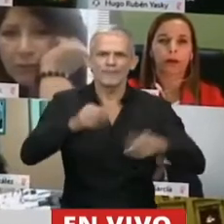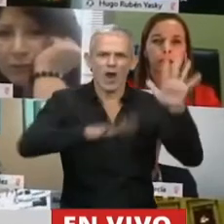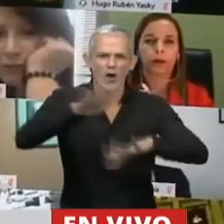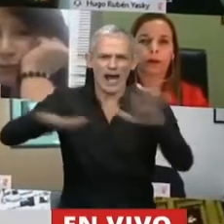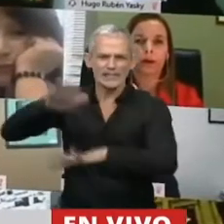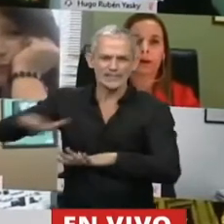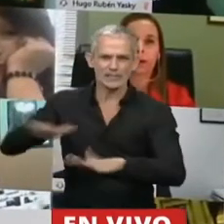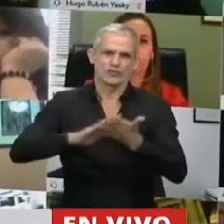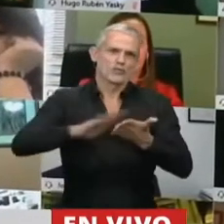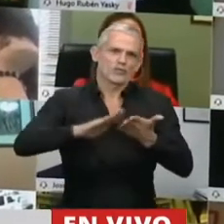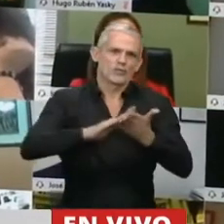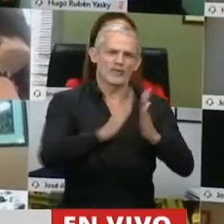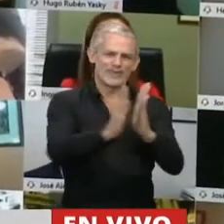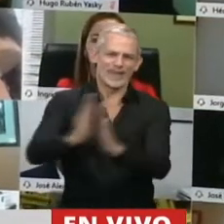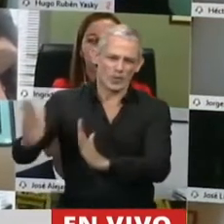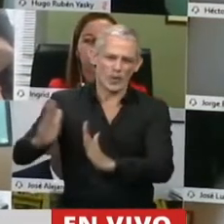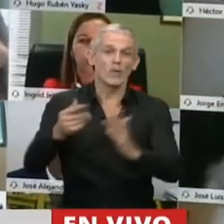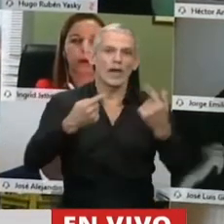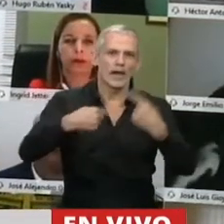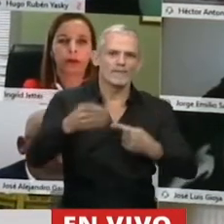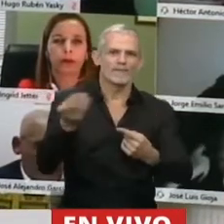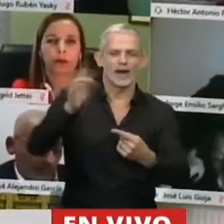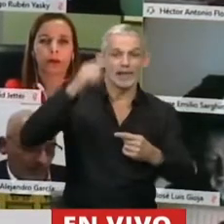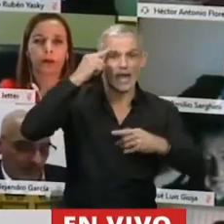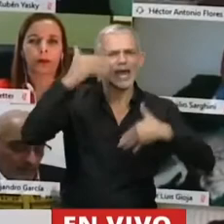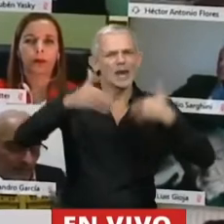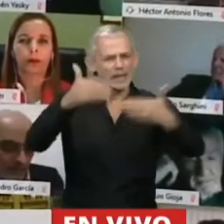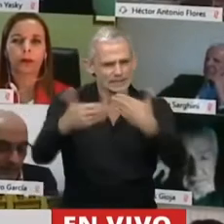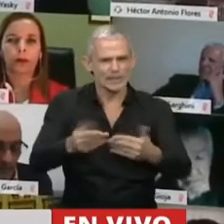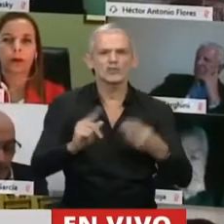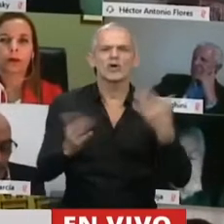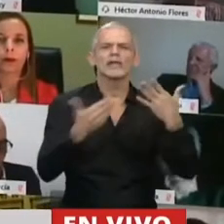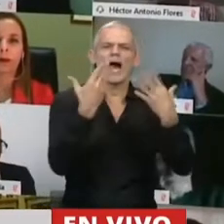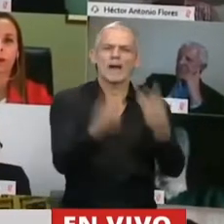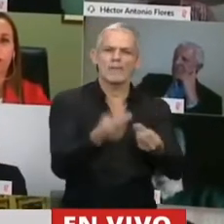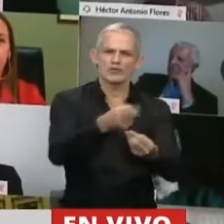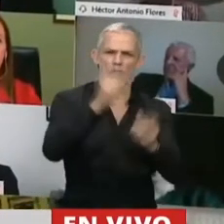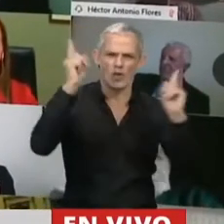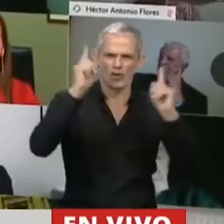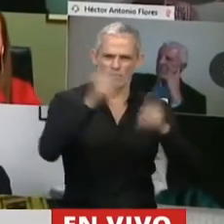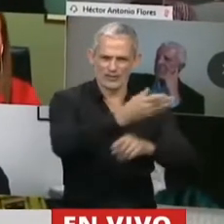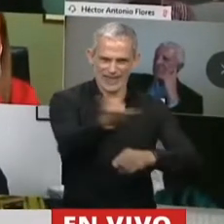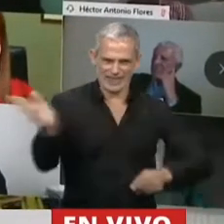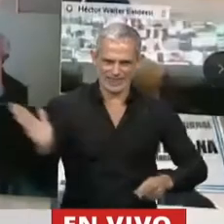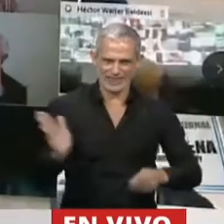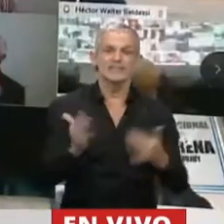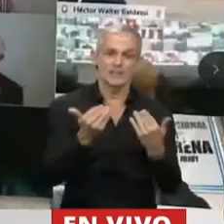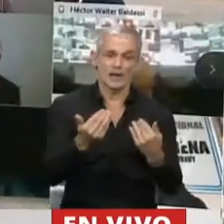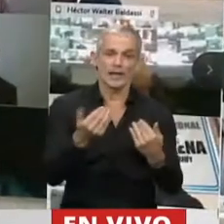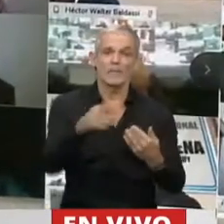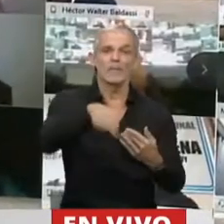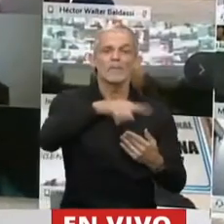institucional y pedagógica que lleve y de capacitación y de apoyo a los docentes que debe a poder